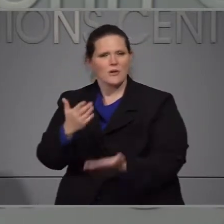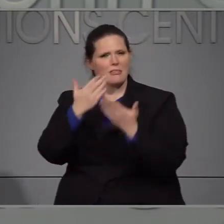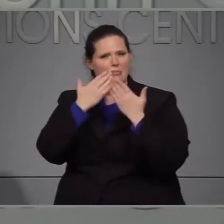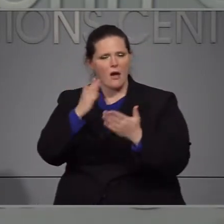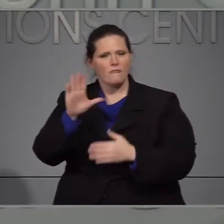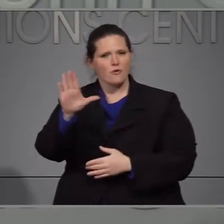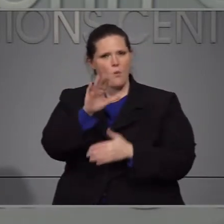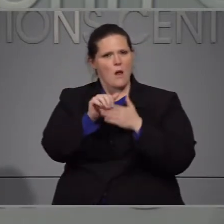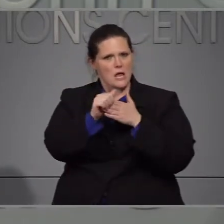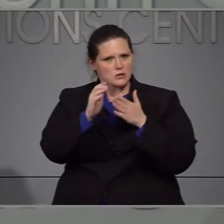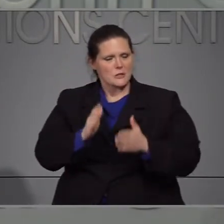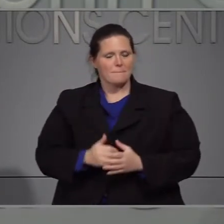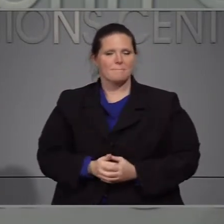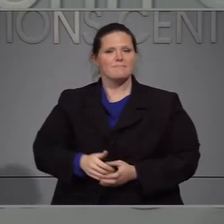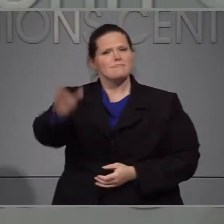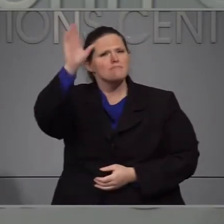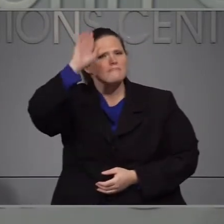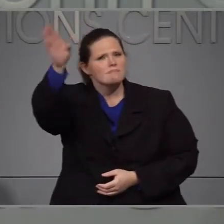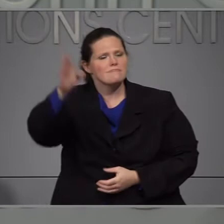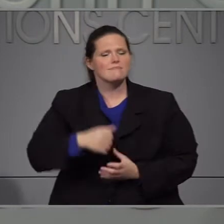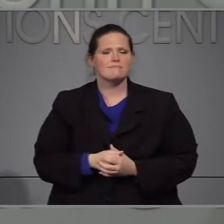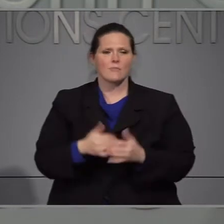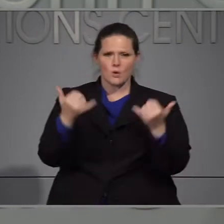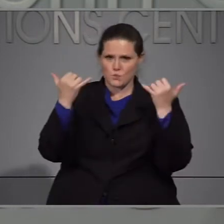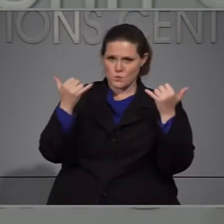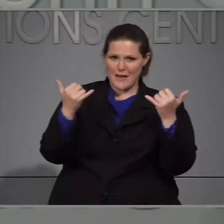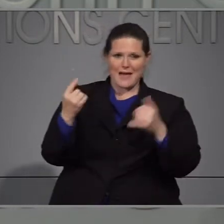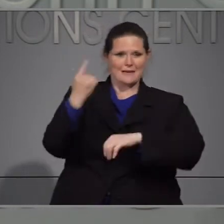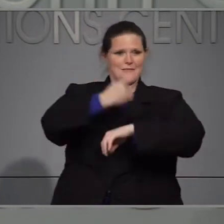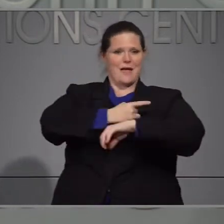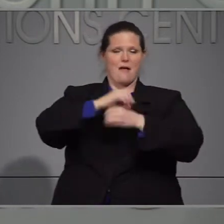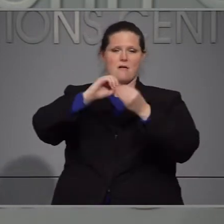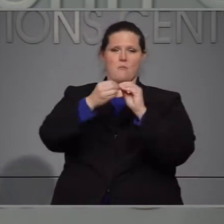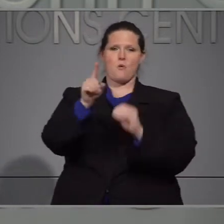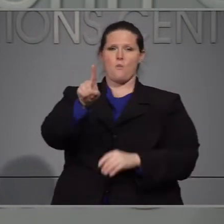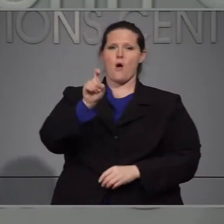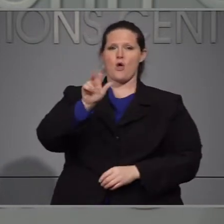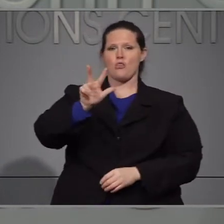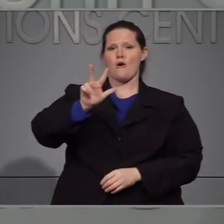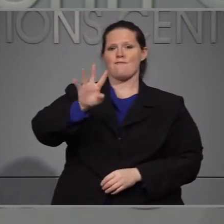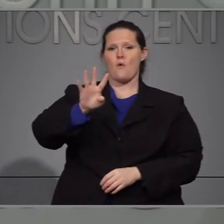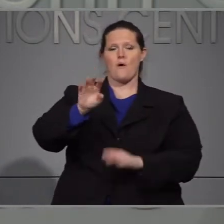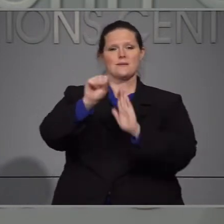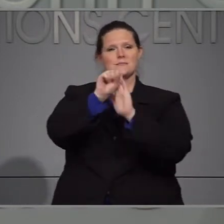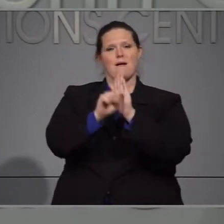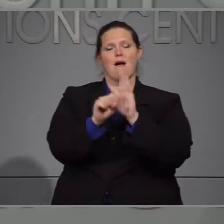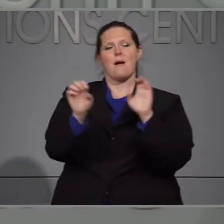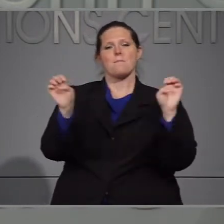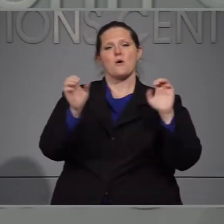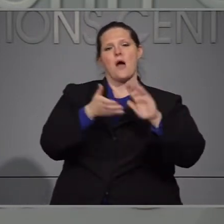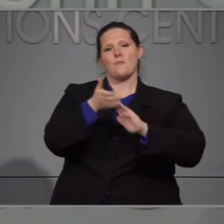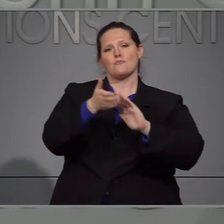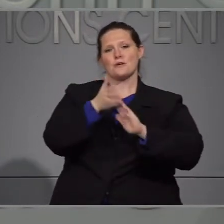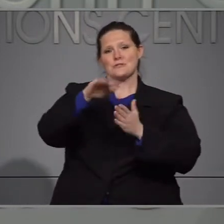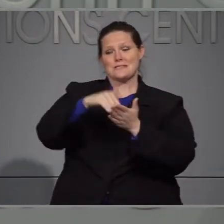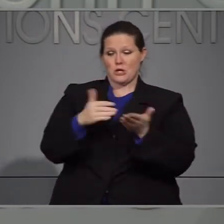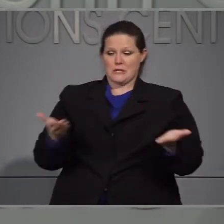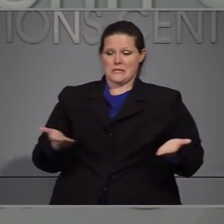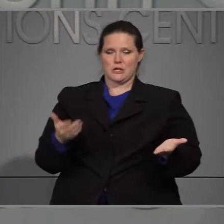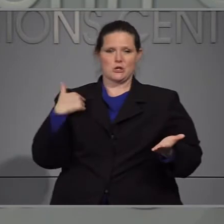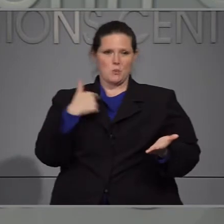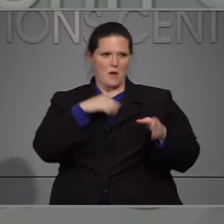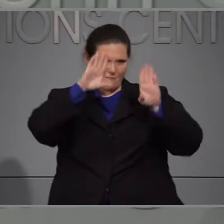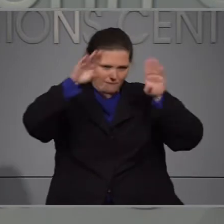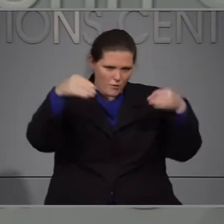y gracias por su liderazgo. Muy buenas tardes el día de hoy es el día ciento treinta y cuatro que se activó el centro